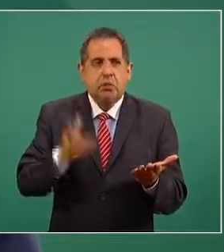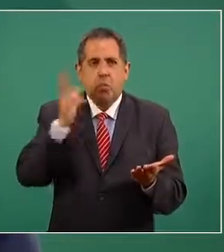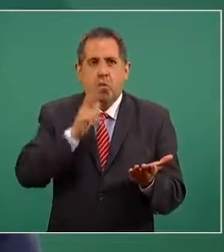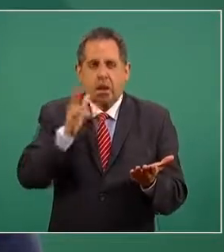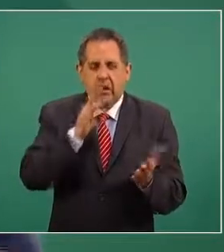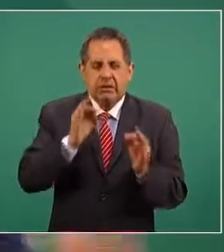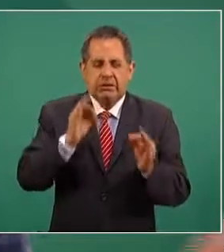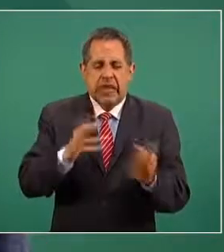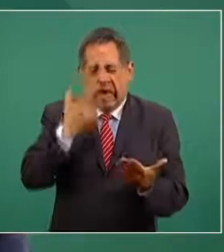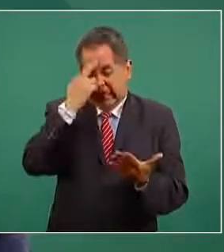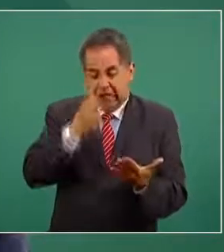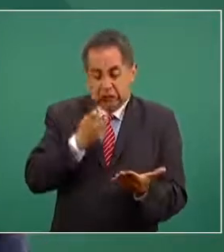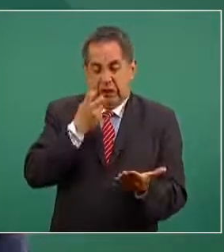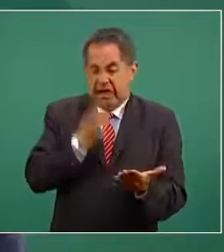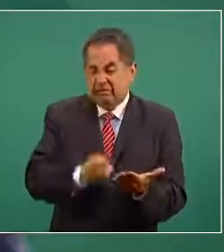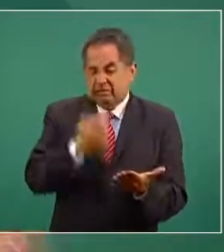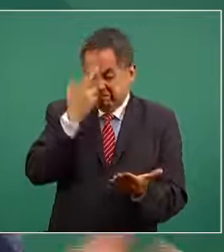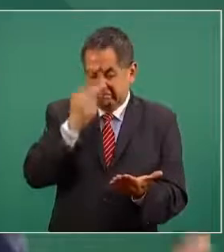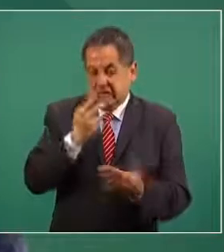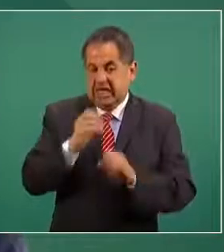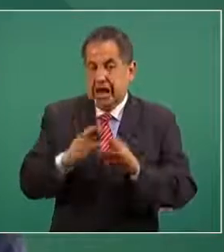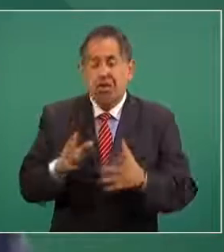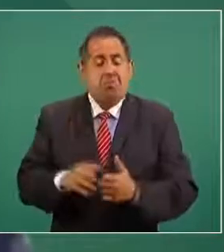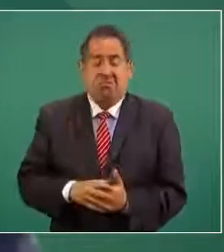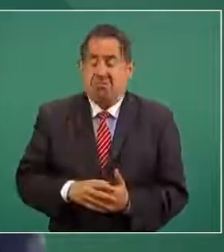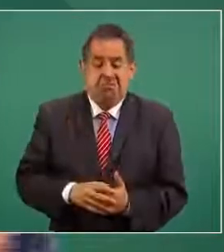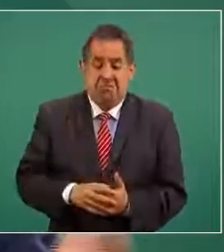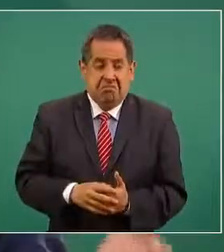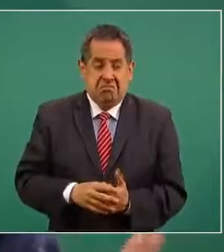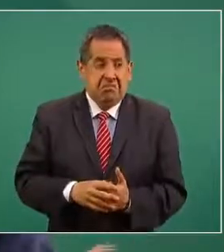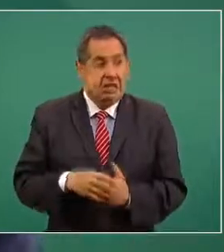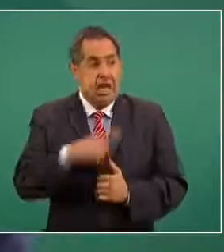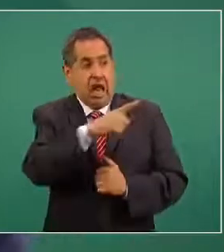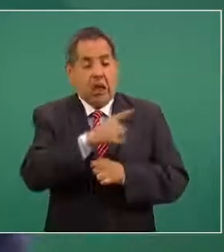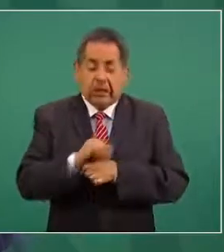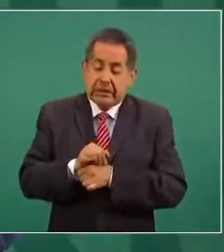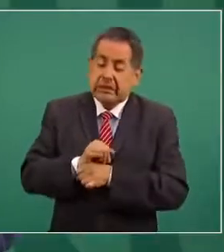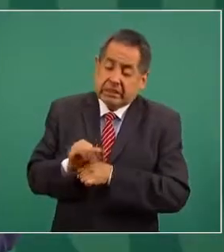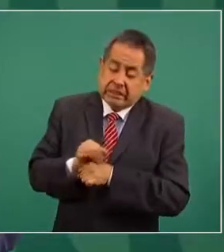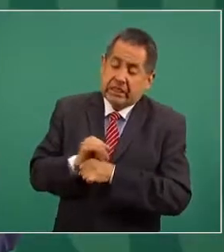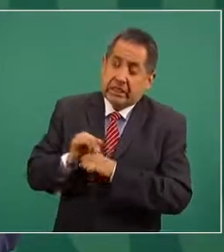que se recabaron en muchos años, supuestamente.